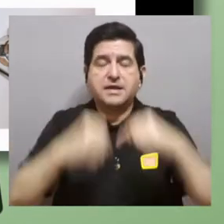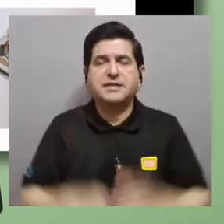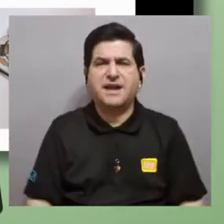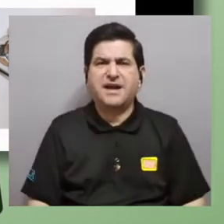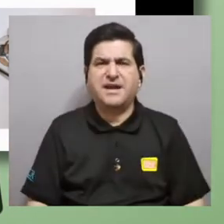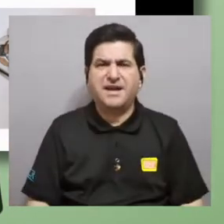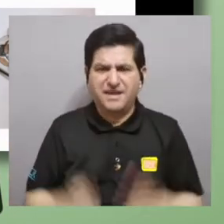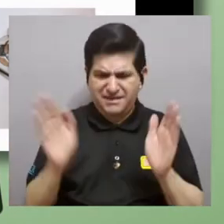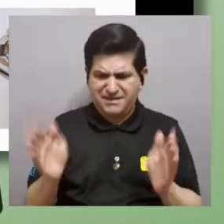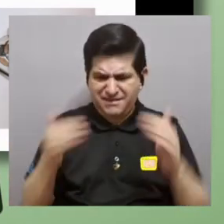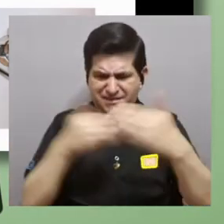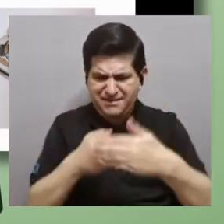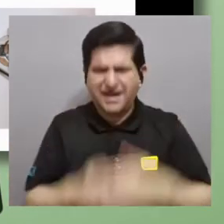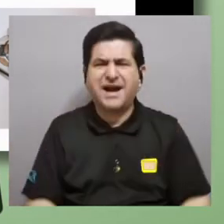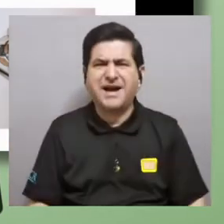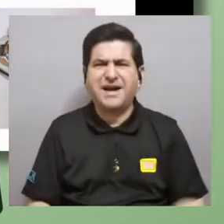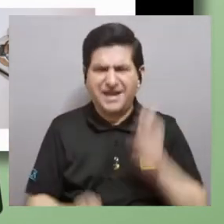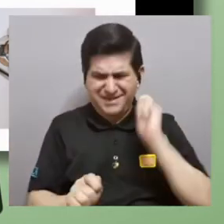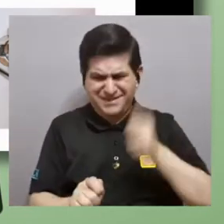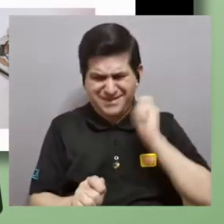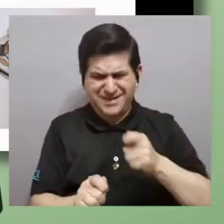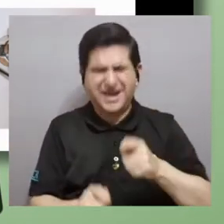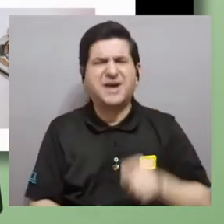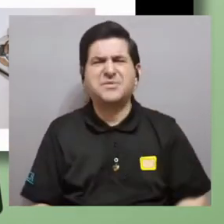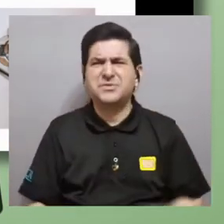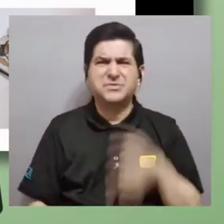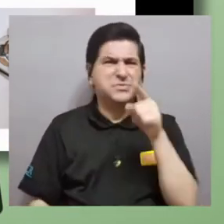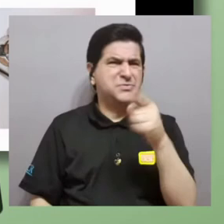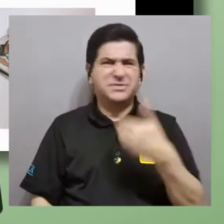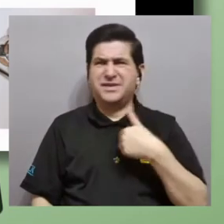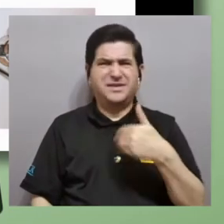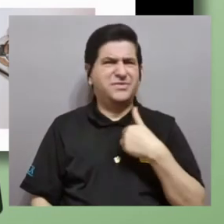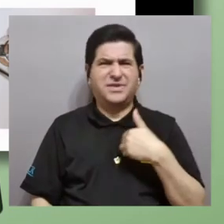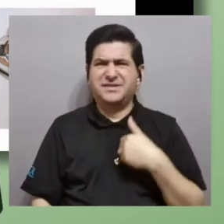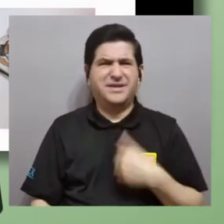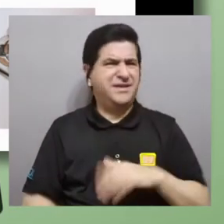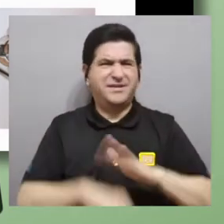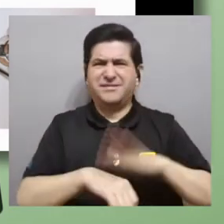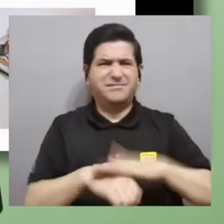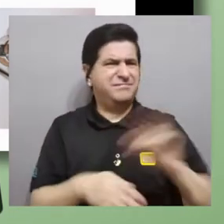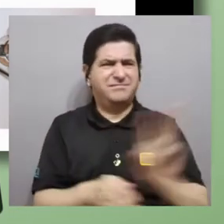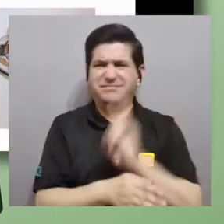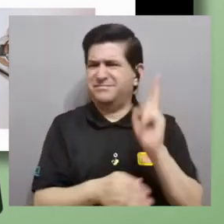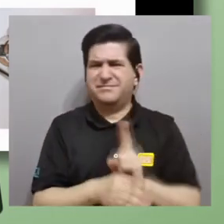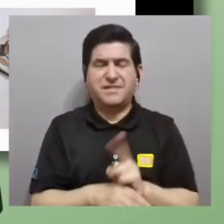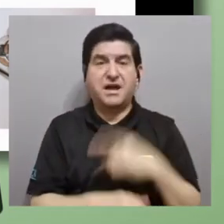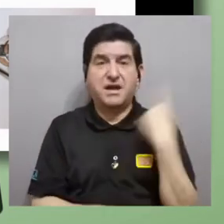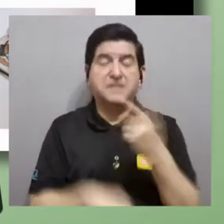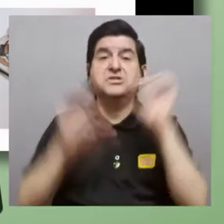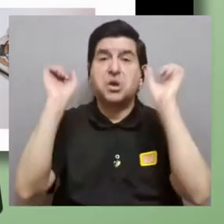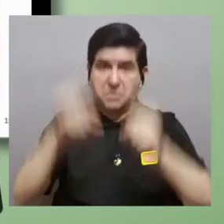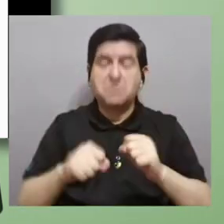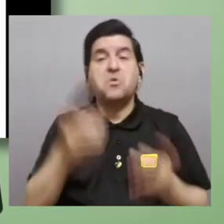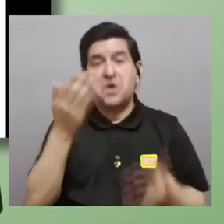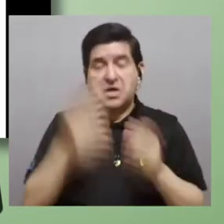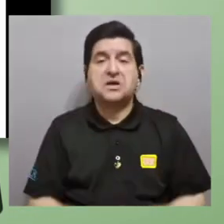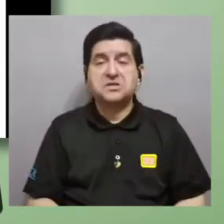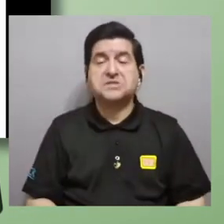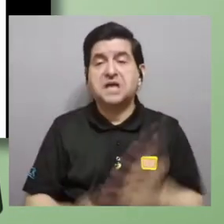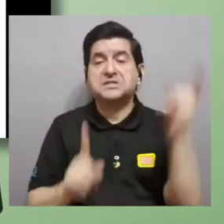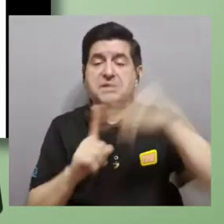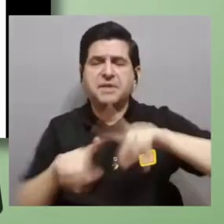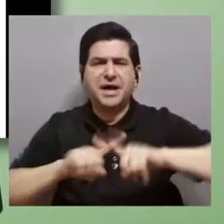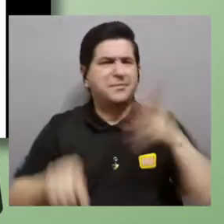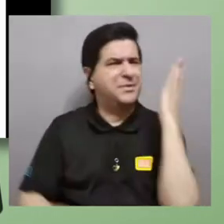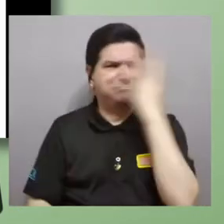caja de clavos no van a poder utilizar la herramienta que ustedes tenían disponible siempre probablemente vayan a poder poner la bisagra